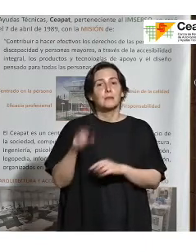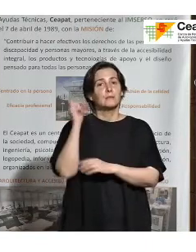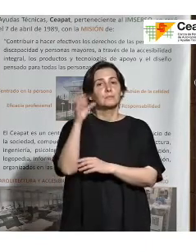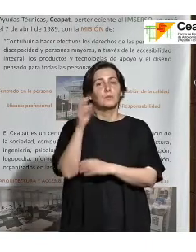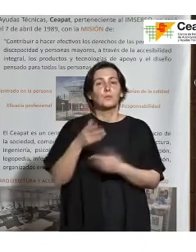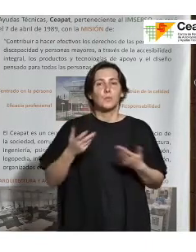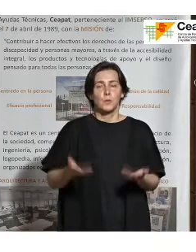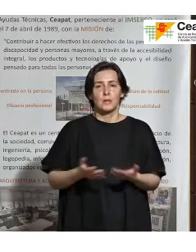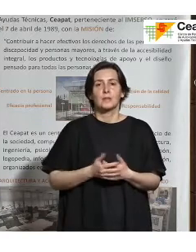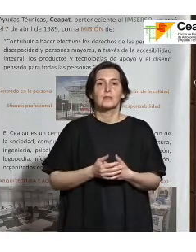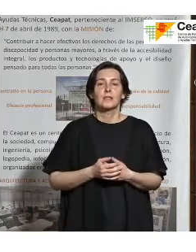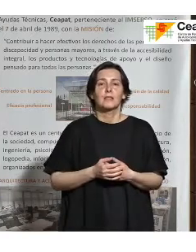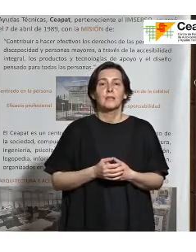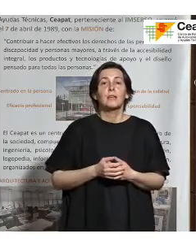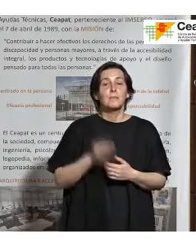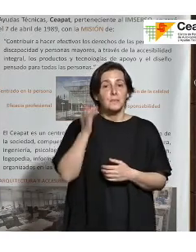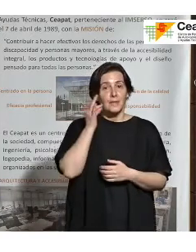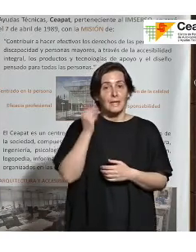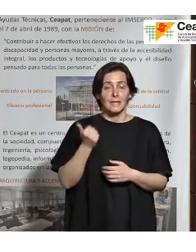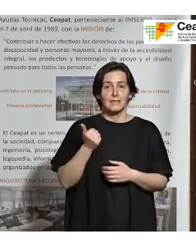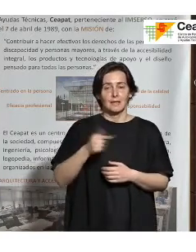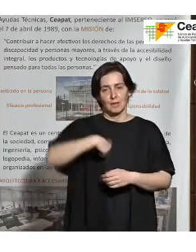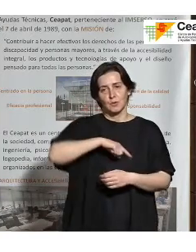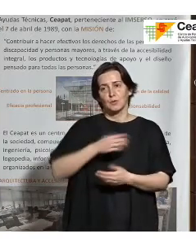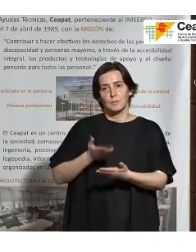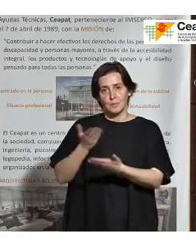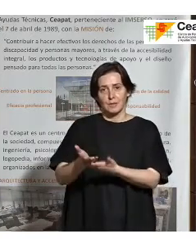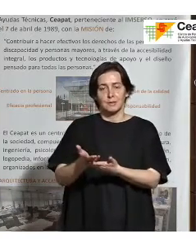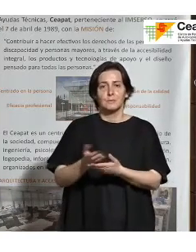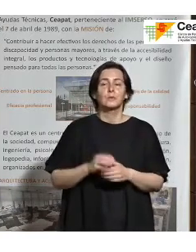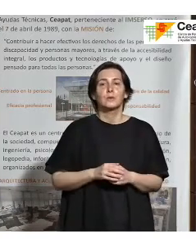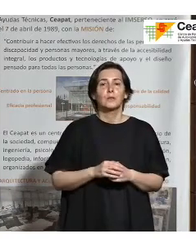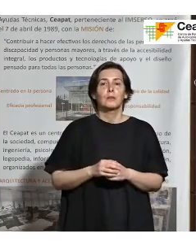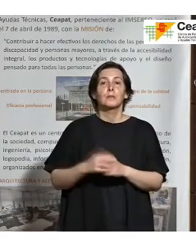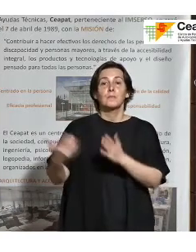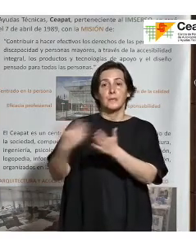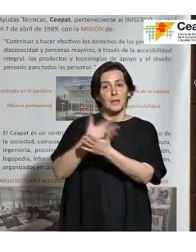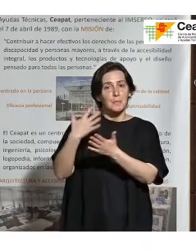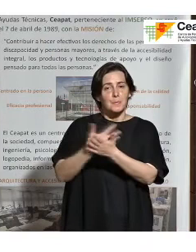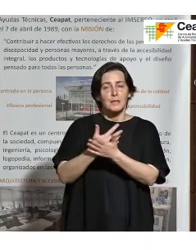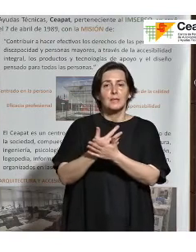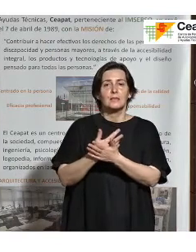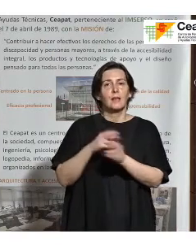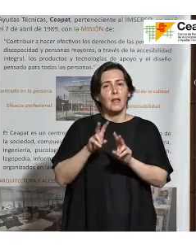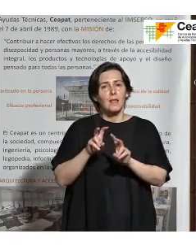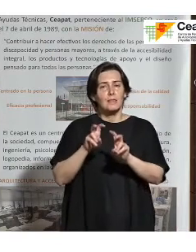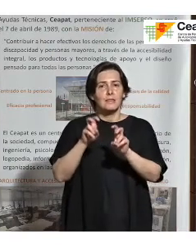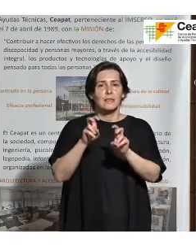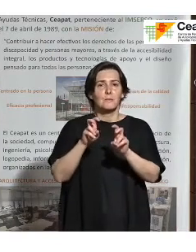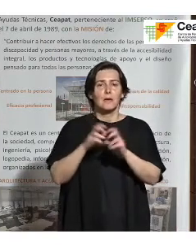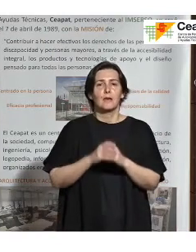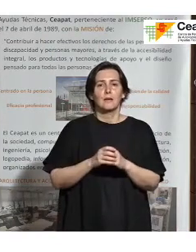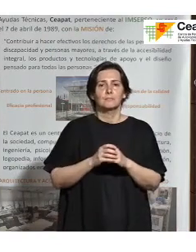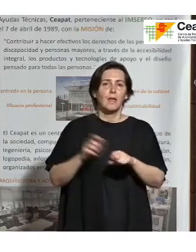Enma, o lo que le hemos pedido, pues es que nos explique, sobre todo, los